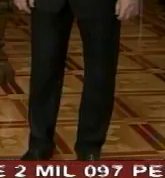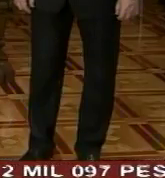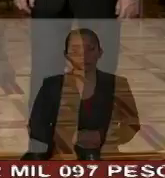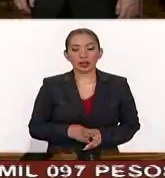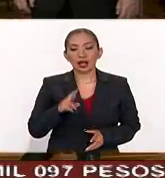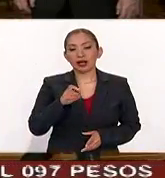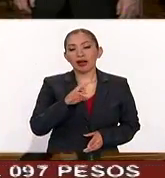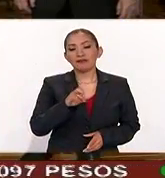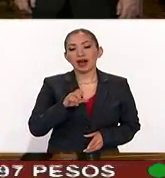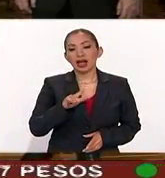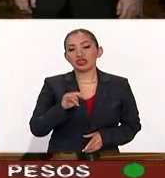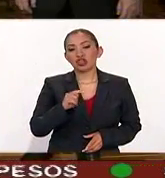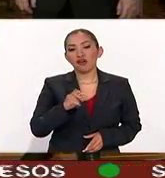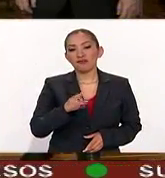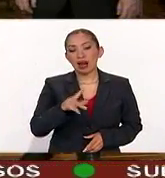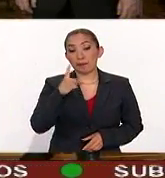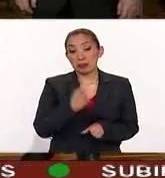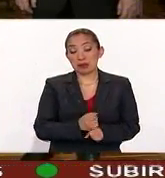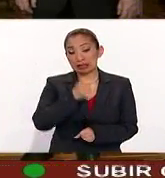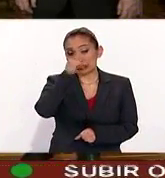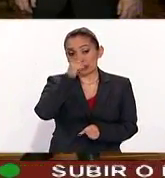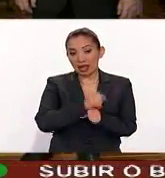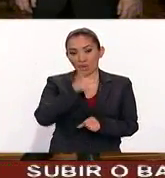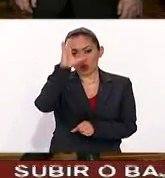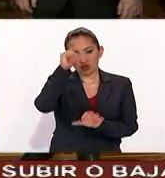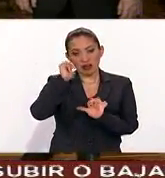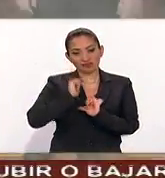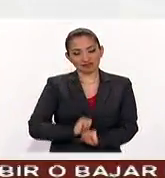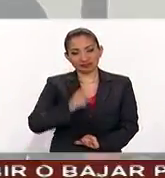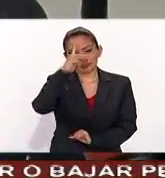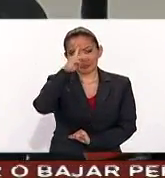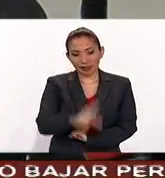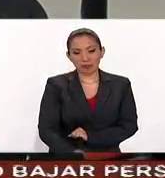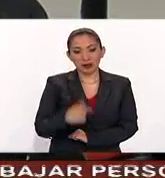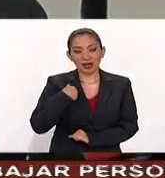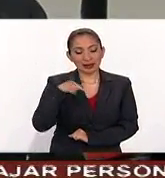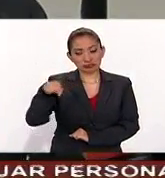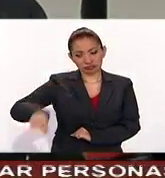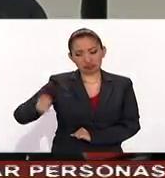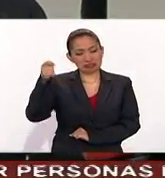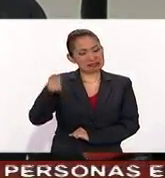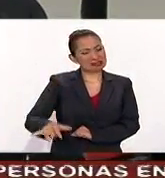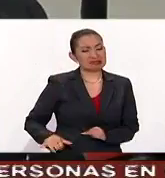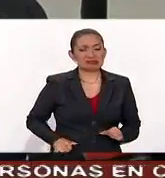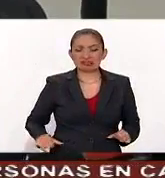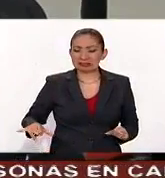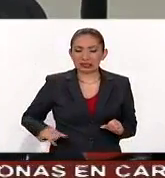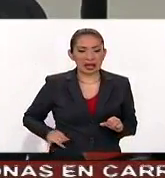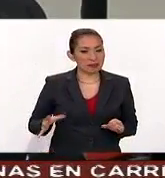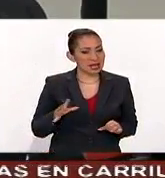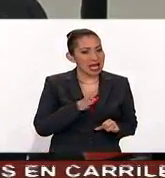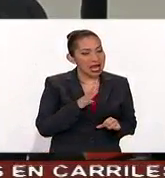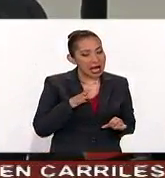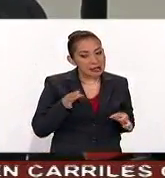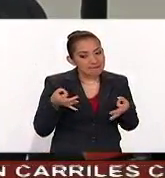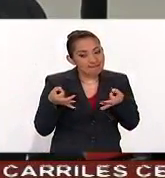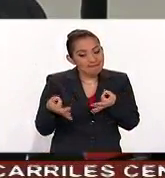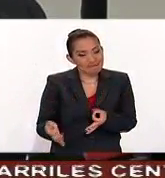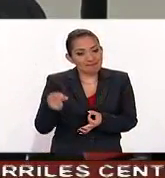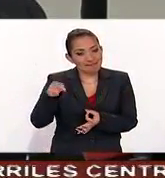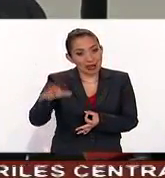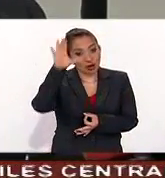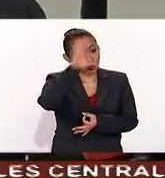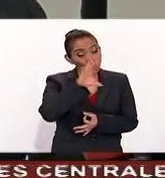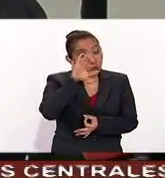Rafael Tobari de Teresa, primer secretario de Cultura de México. Habla del interés que se tiene porque